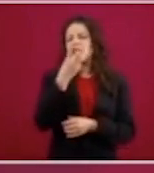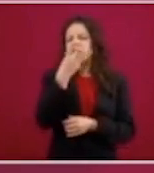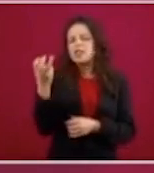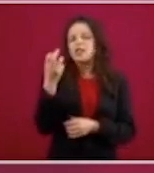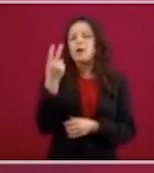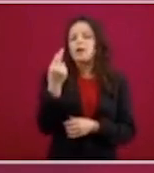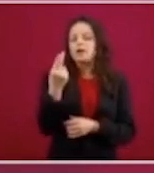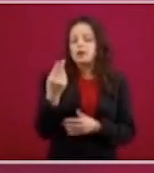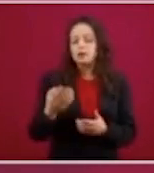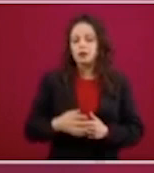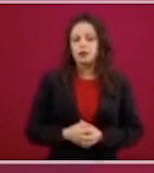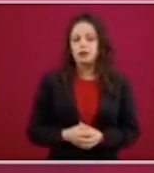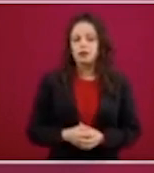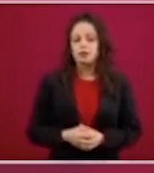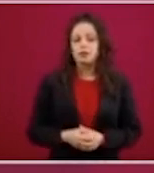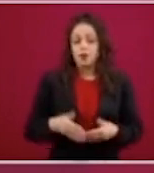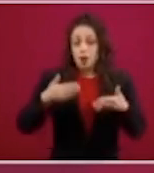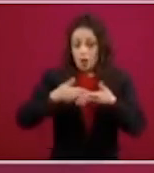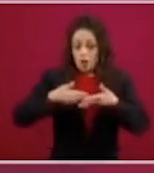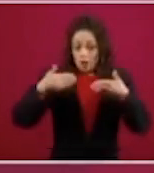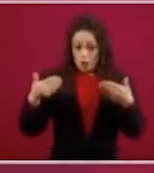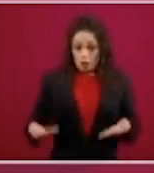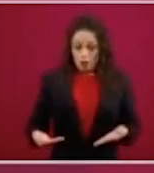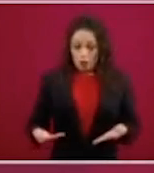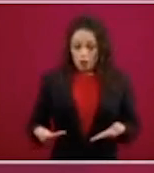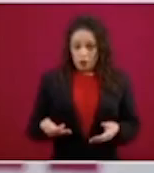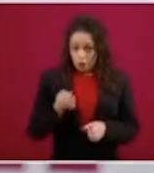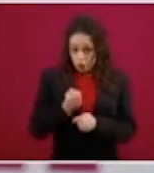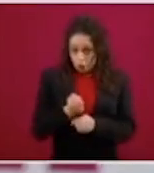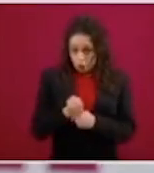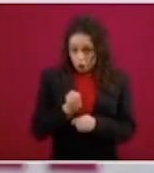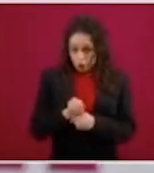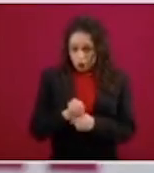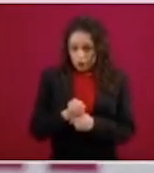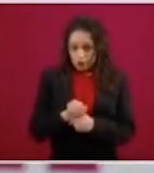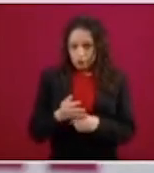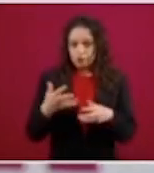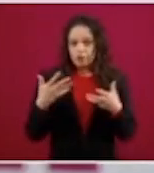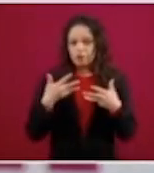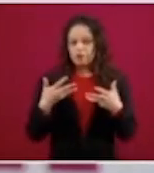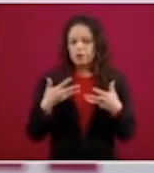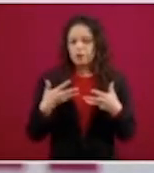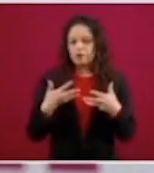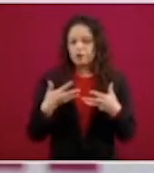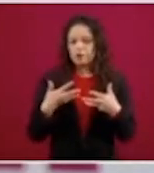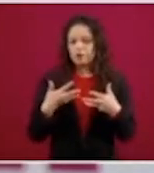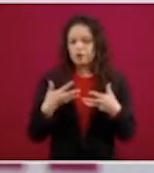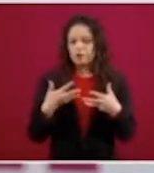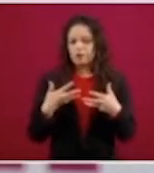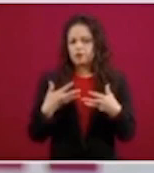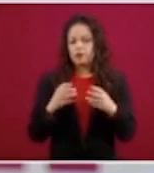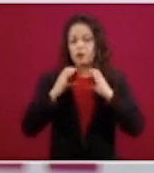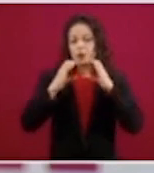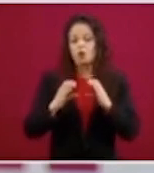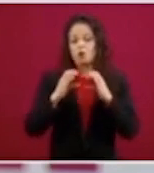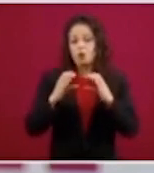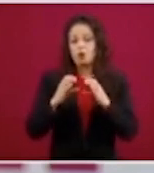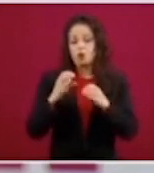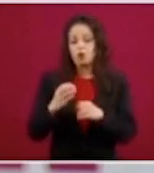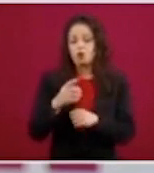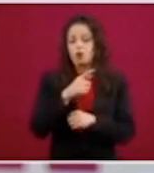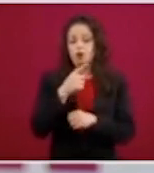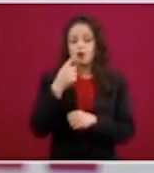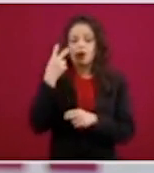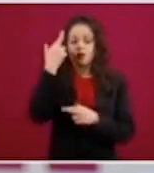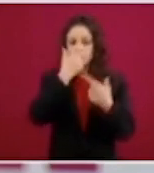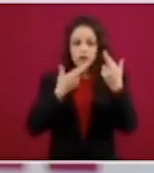Hasta el día de hoy se hacen todos los diferentes tipos de filtros sanitarios con las normas que la Secretaría de